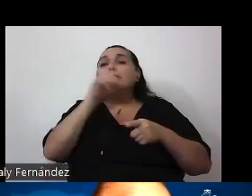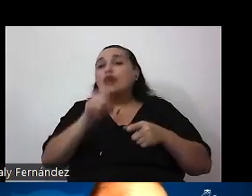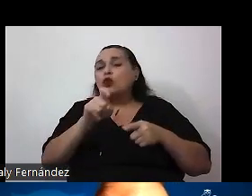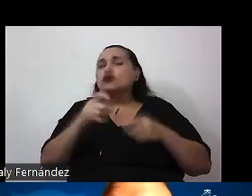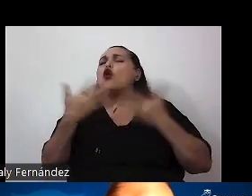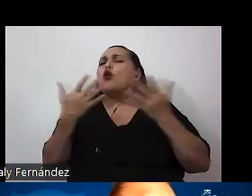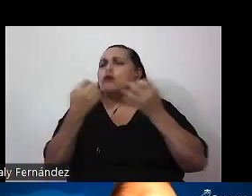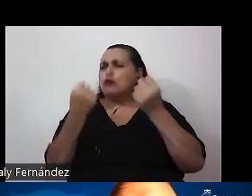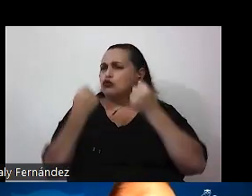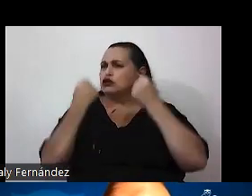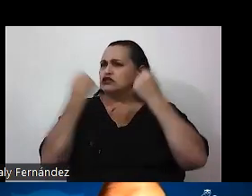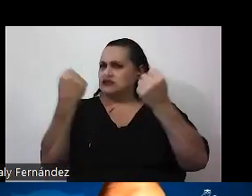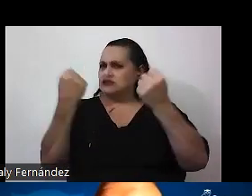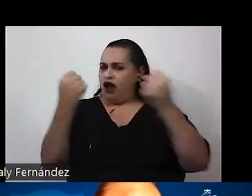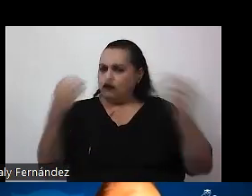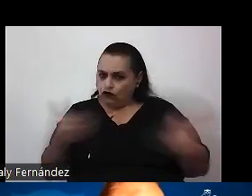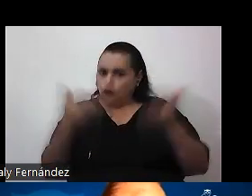el desarrollo de esta capacidad.